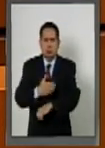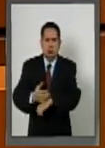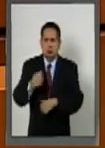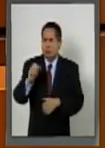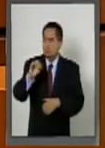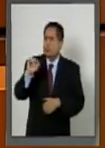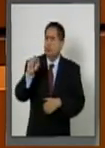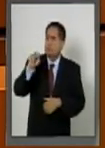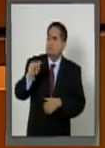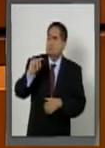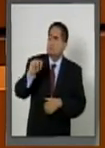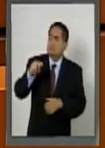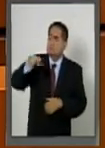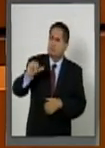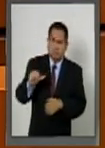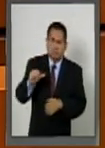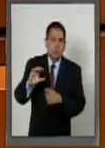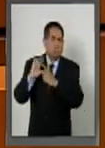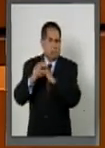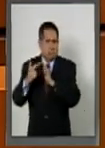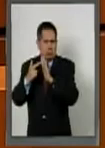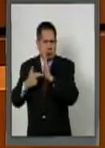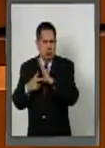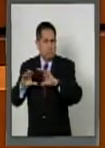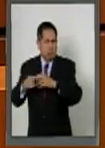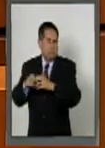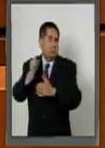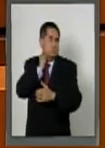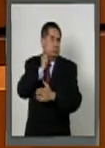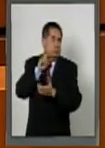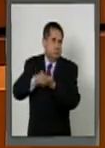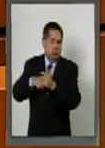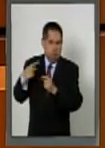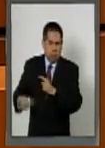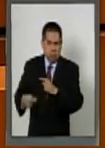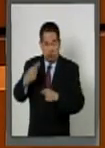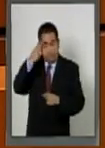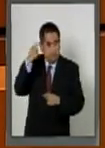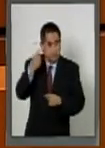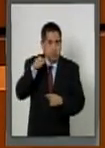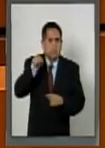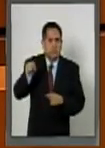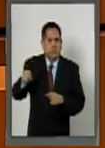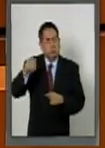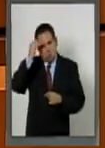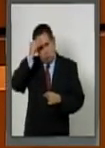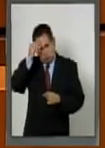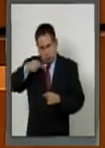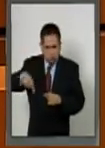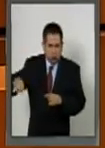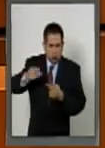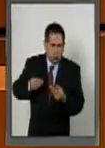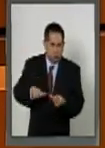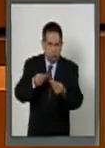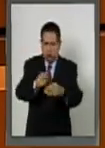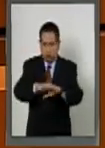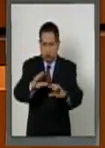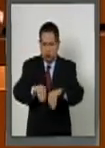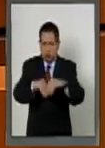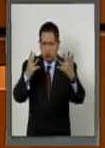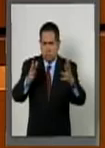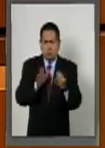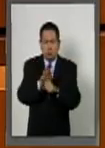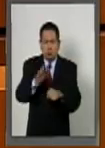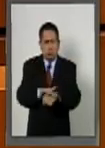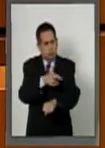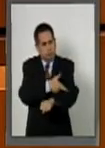Santana, que es la Comisión de Reglamento y Práctica Parlamentaria, para que, en su opinión, nos aclare cuál es el